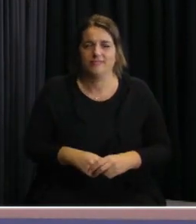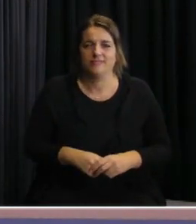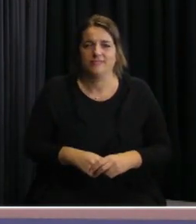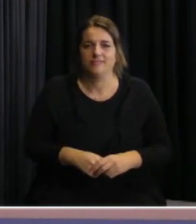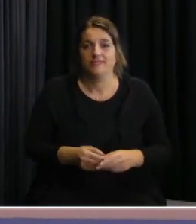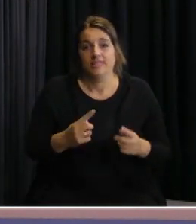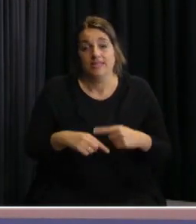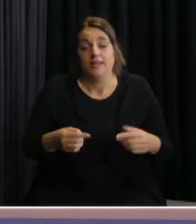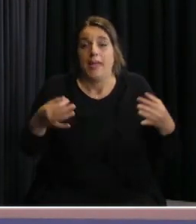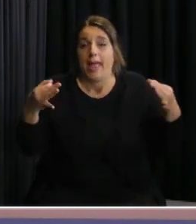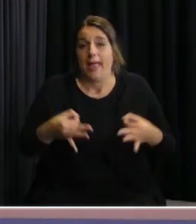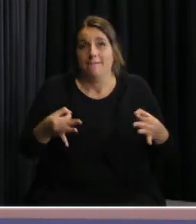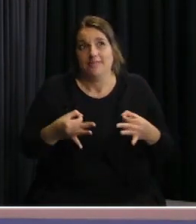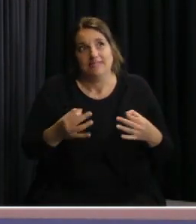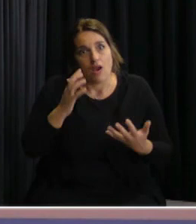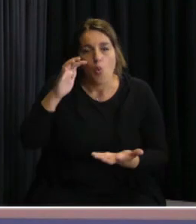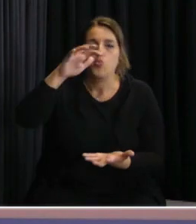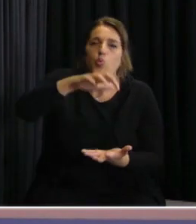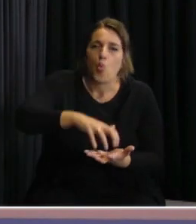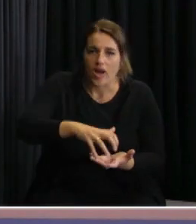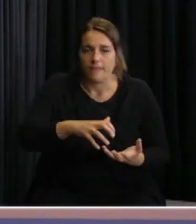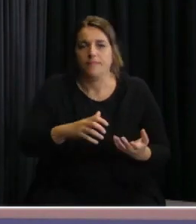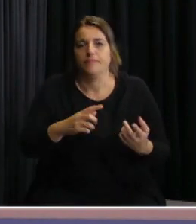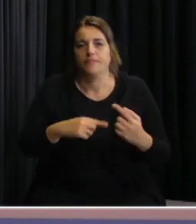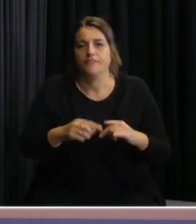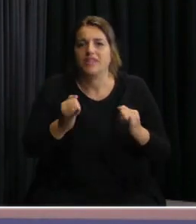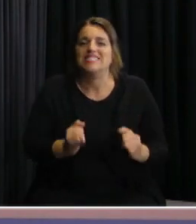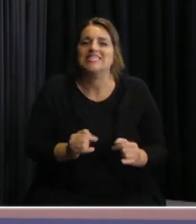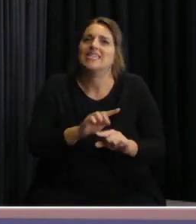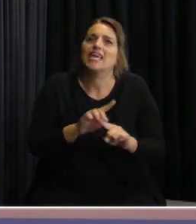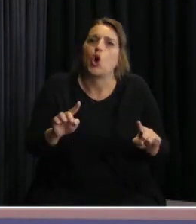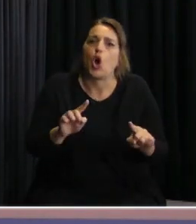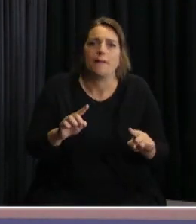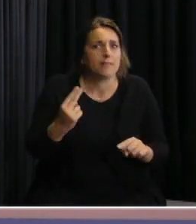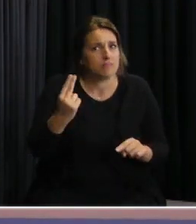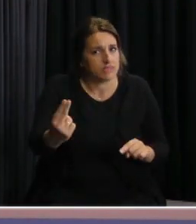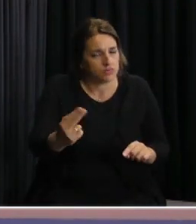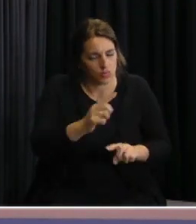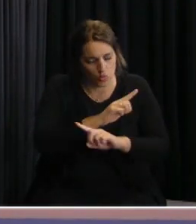Y particularmente en un centro que no está habilitado,